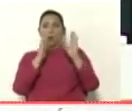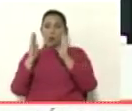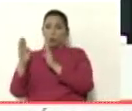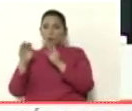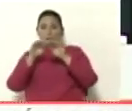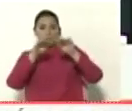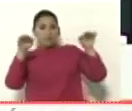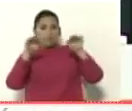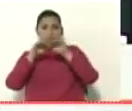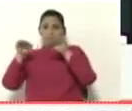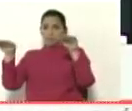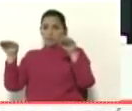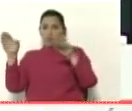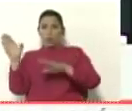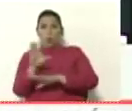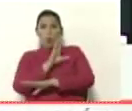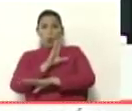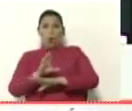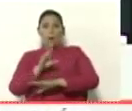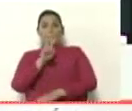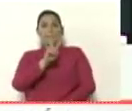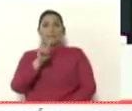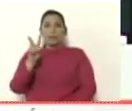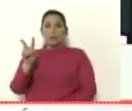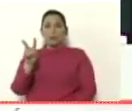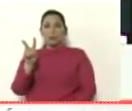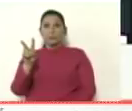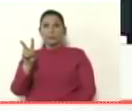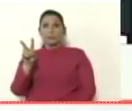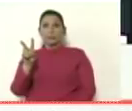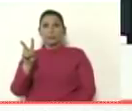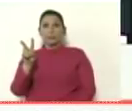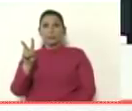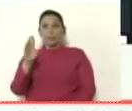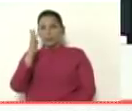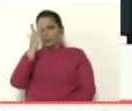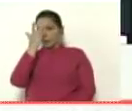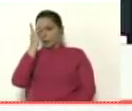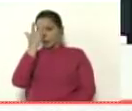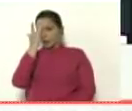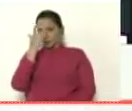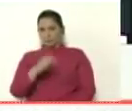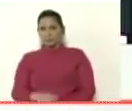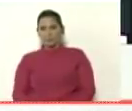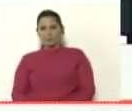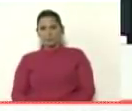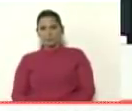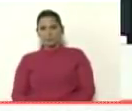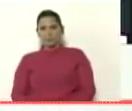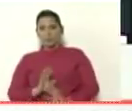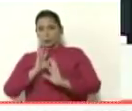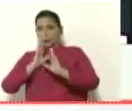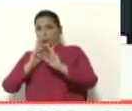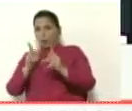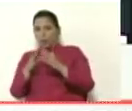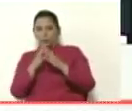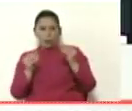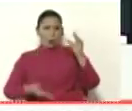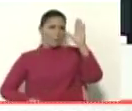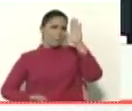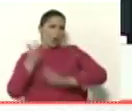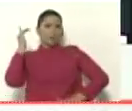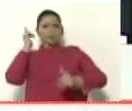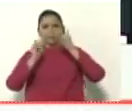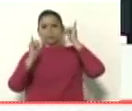concierto el 22 de febrero todos ellos se fueron de rumba